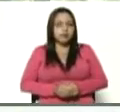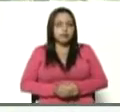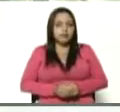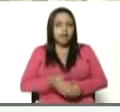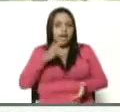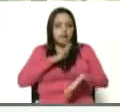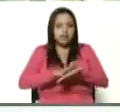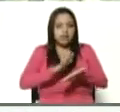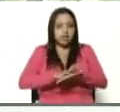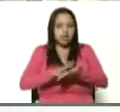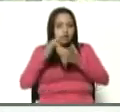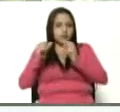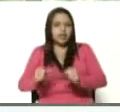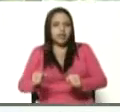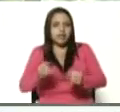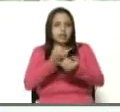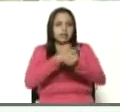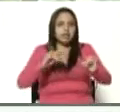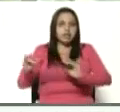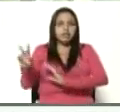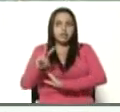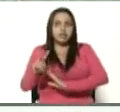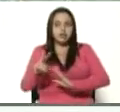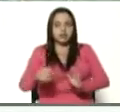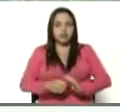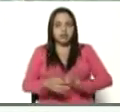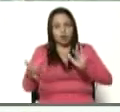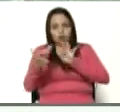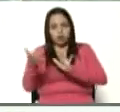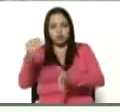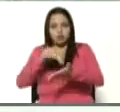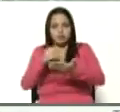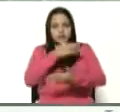soberanía y la independencia de Venezuela. Adelante, Presidente.